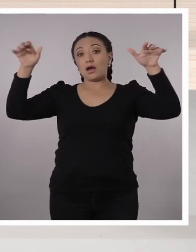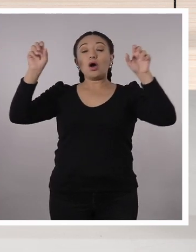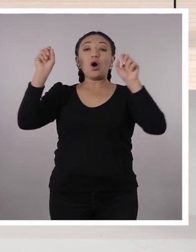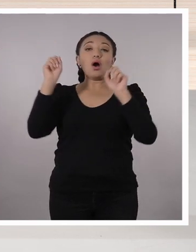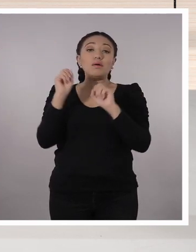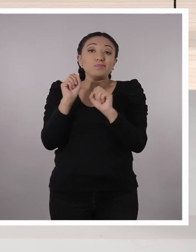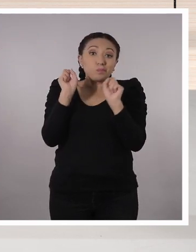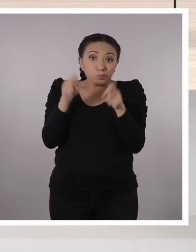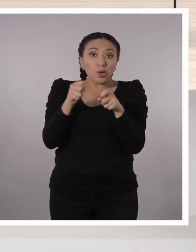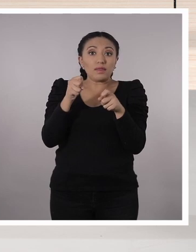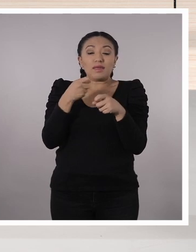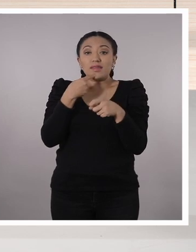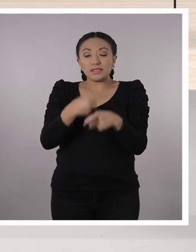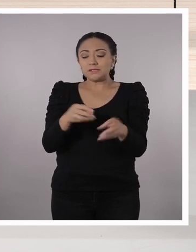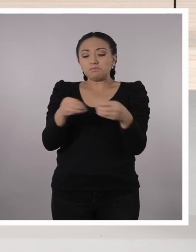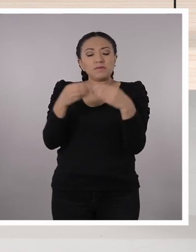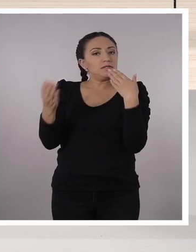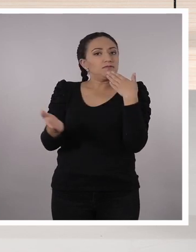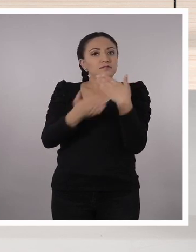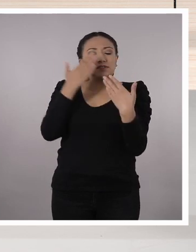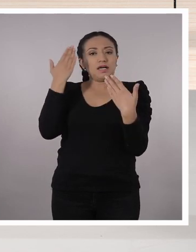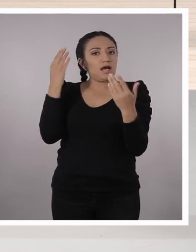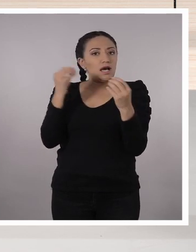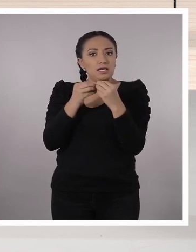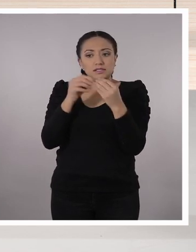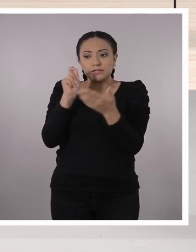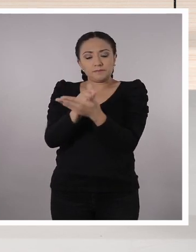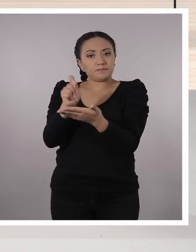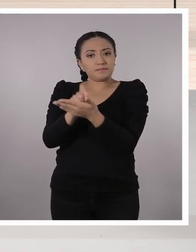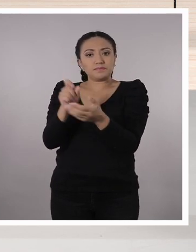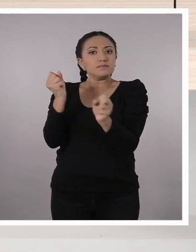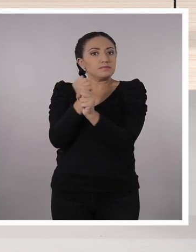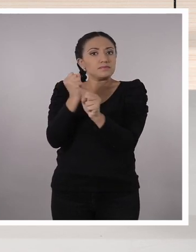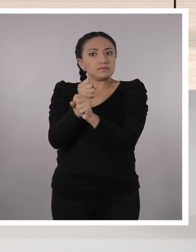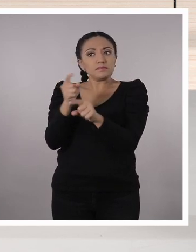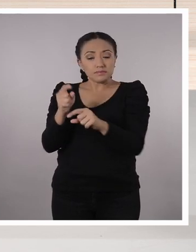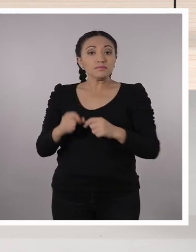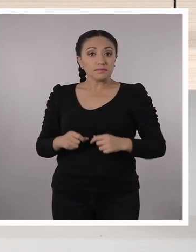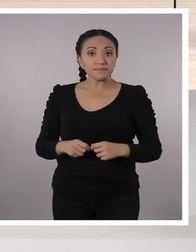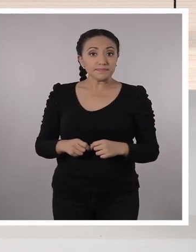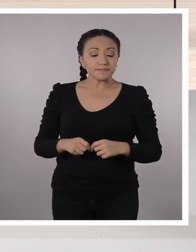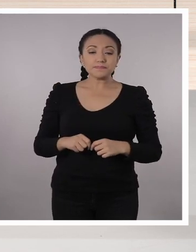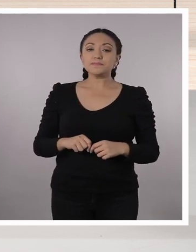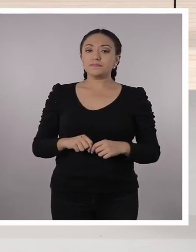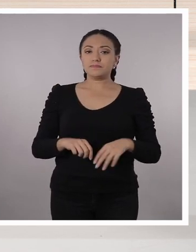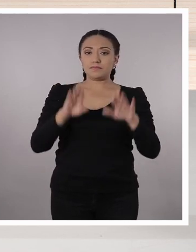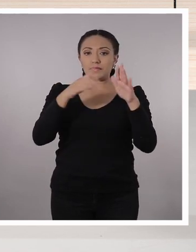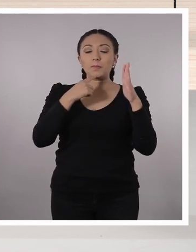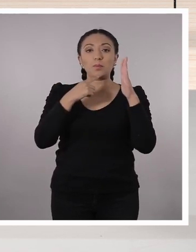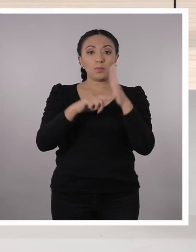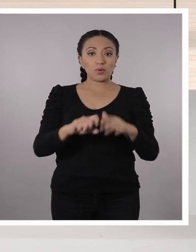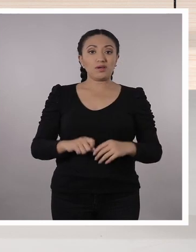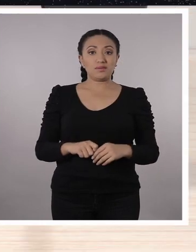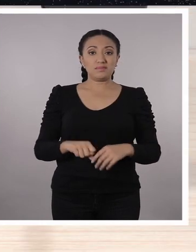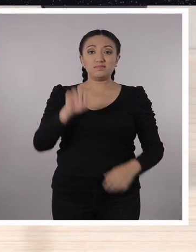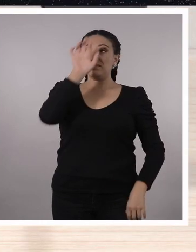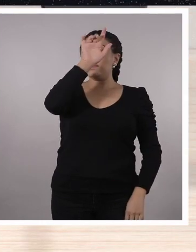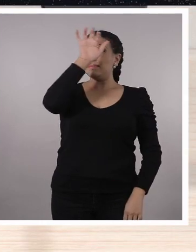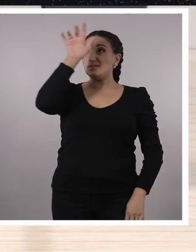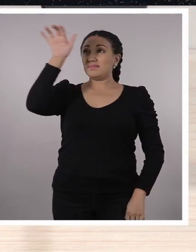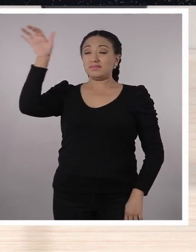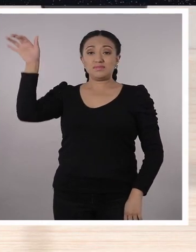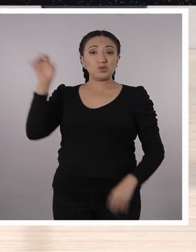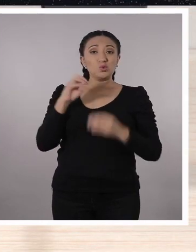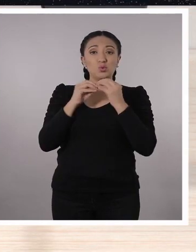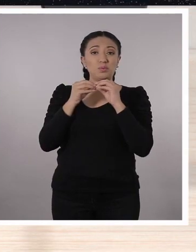muy pequeñitos puedan ser expresados de manera mucho más sencilla y se pueda trabajar también con ellos, ¿no es cierto? Por ejemplo, este